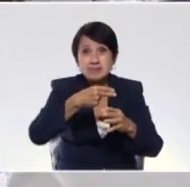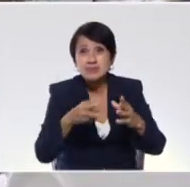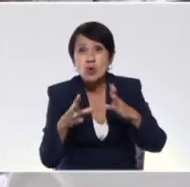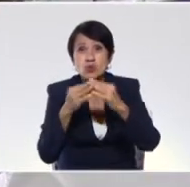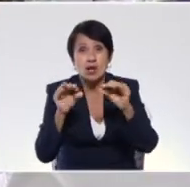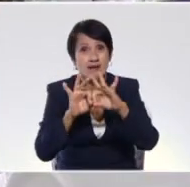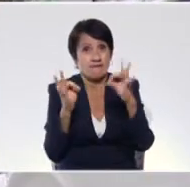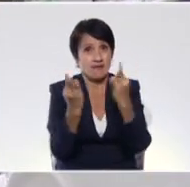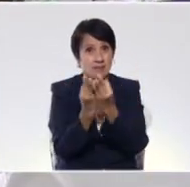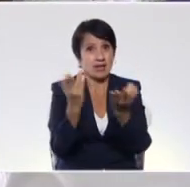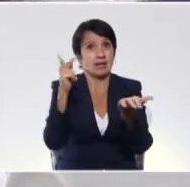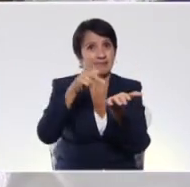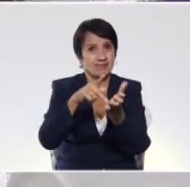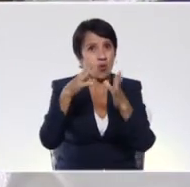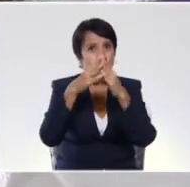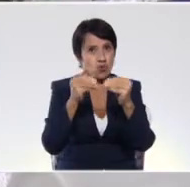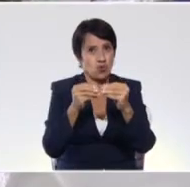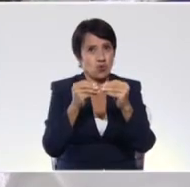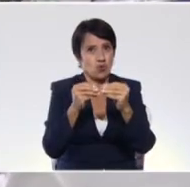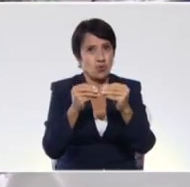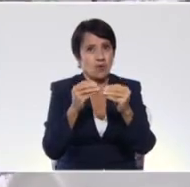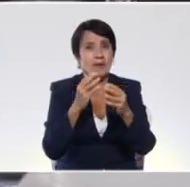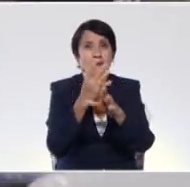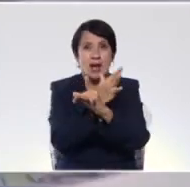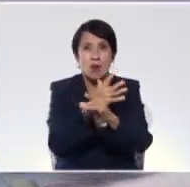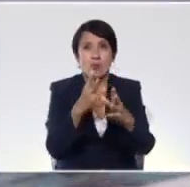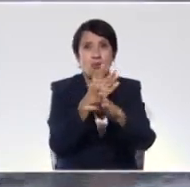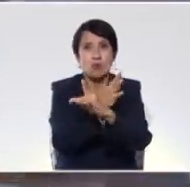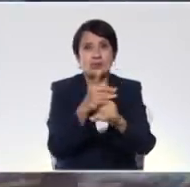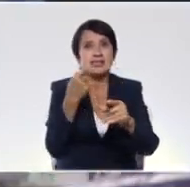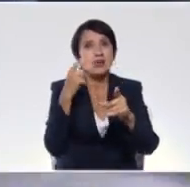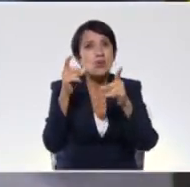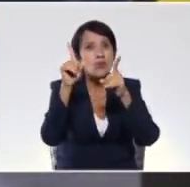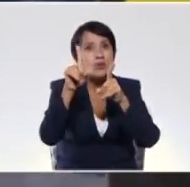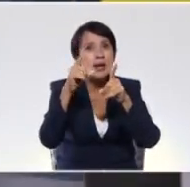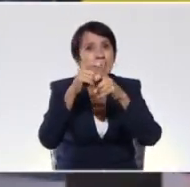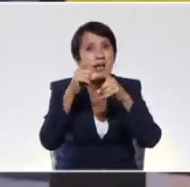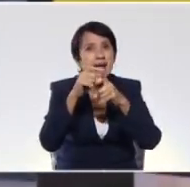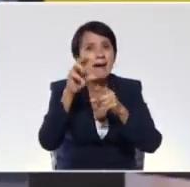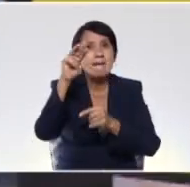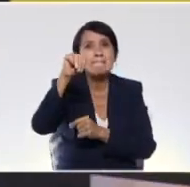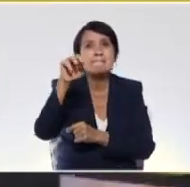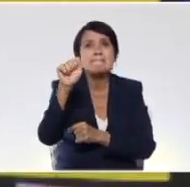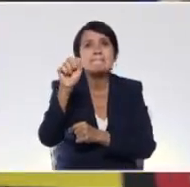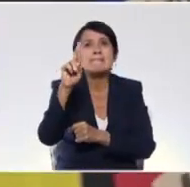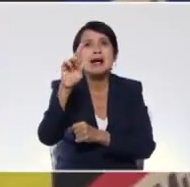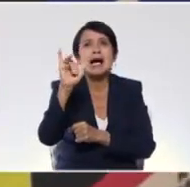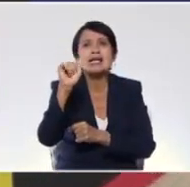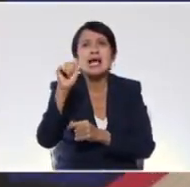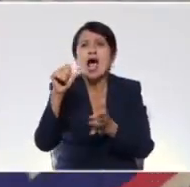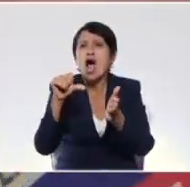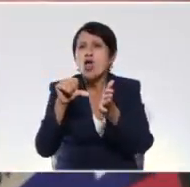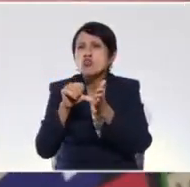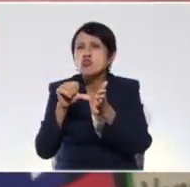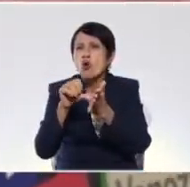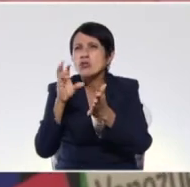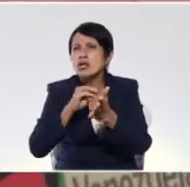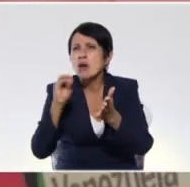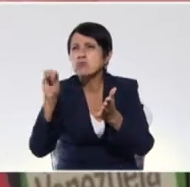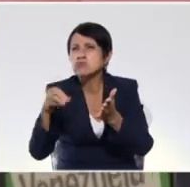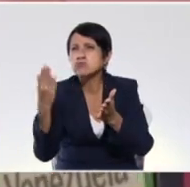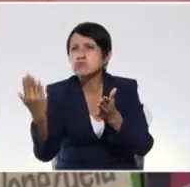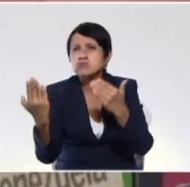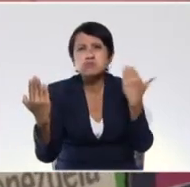participa y seguramente se van a divertir. Aquí tenemos una palabra, María. ¿Dónde la colocamos en nuestra caja?